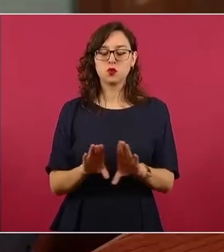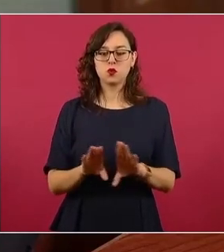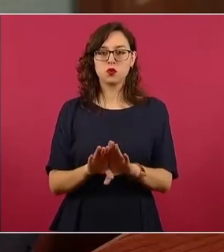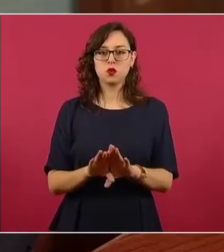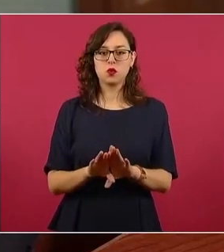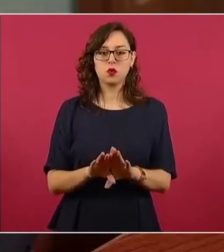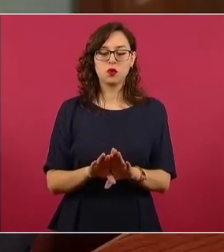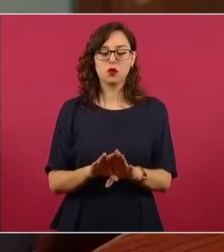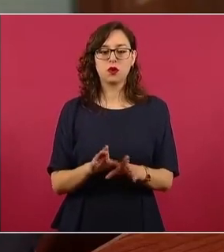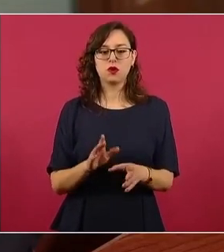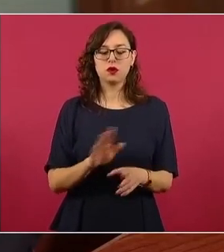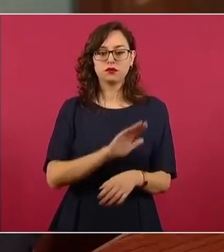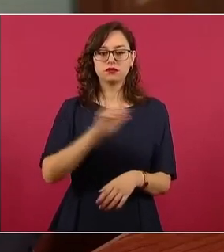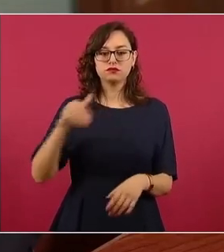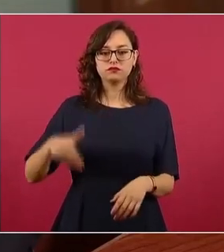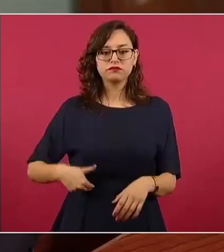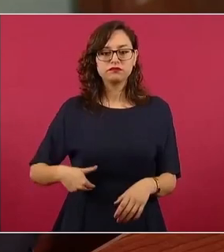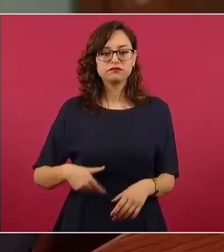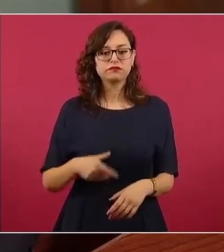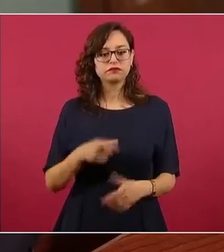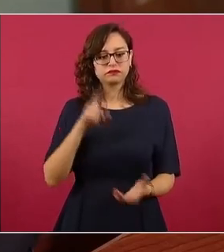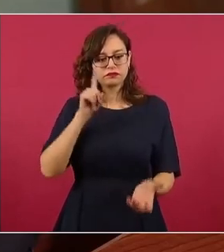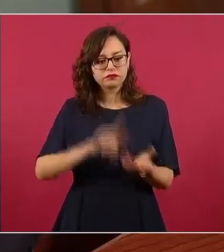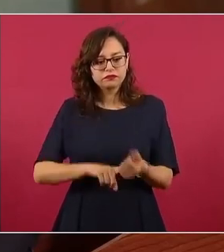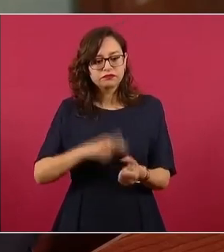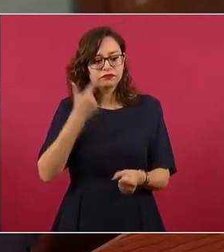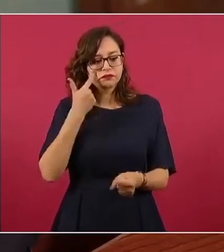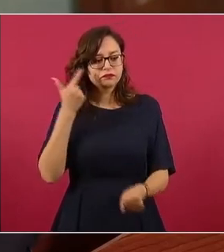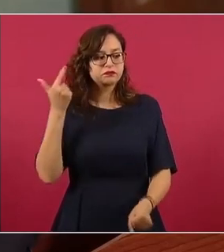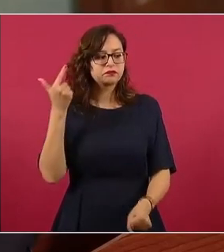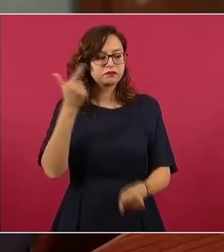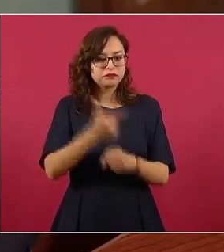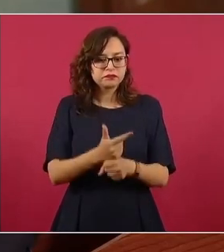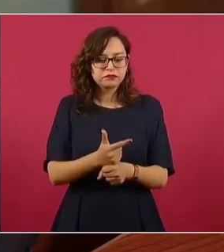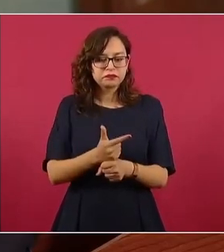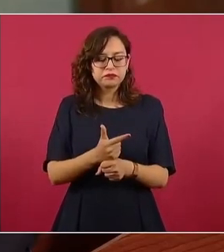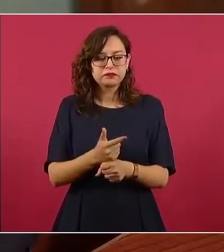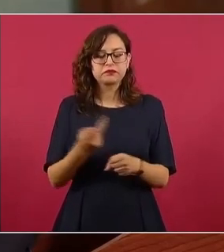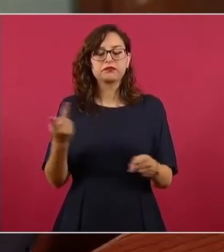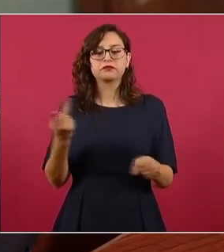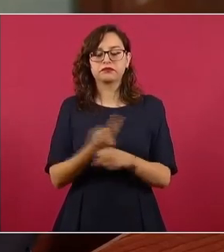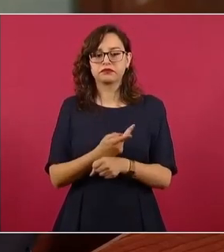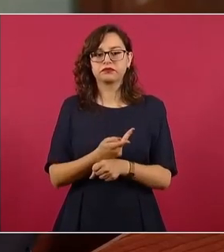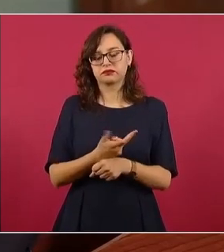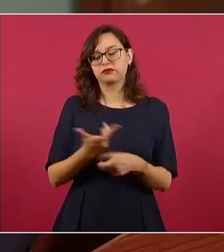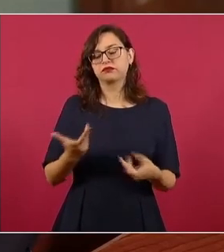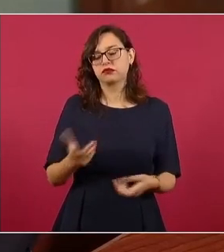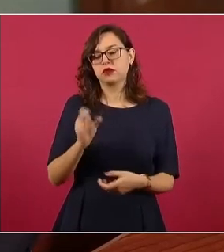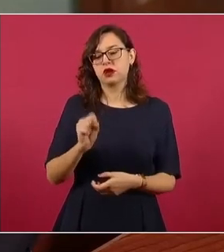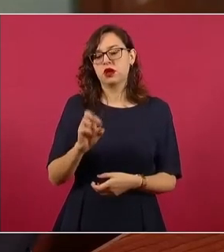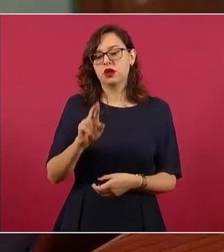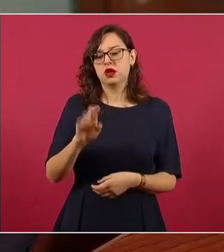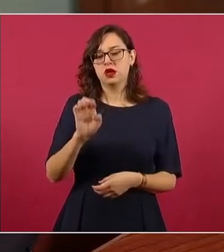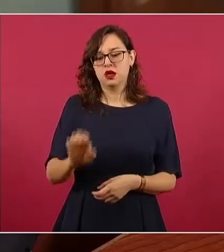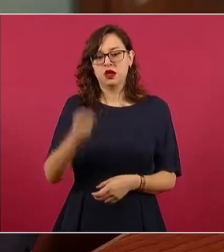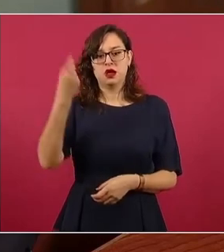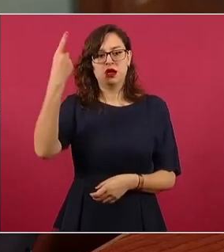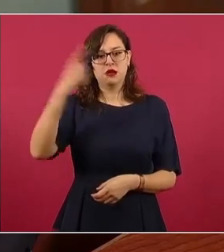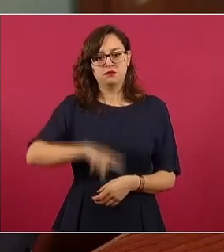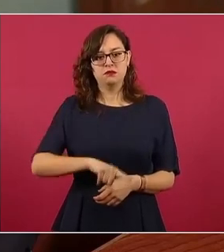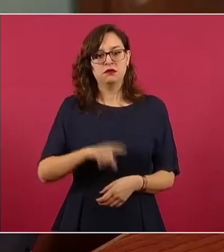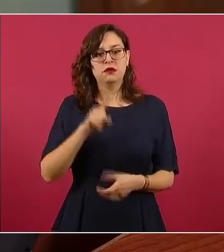accidente, ya por la tarde-noche, ya el canciller instruyó la intervención inmediata del